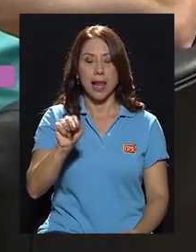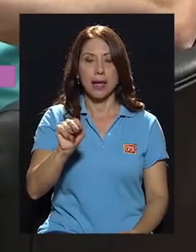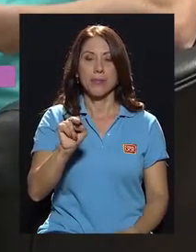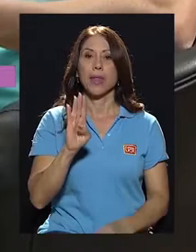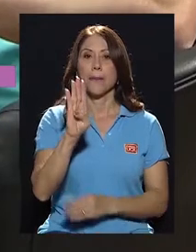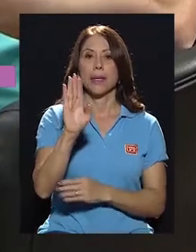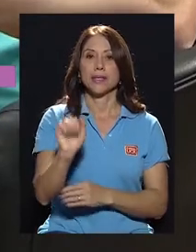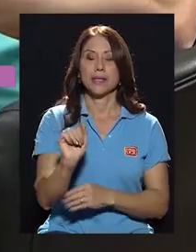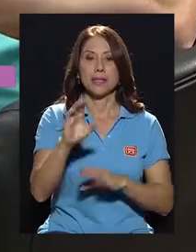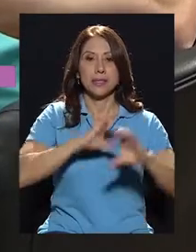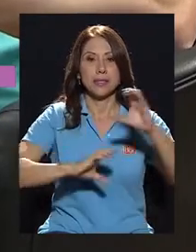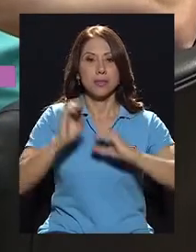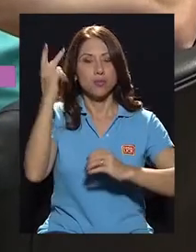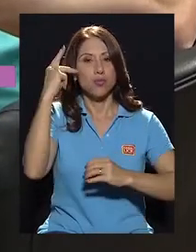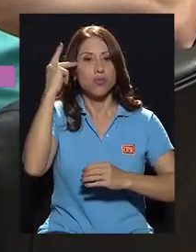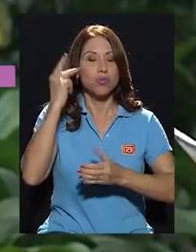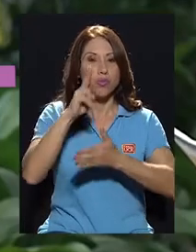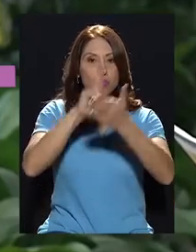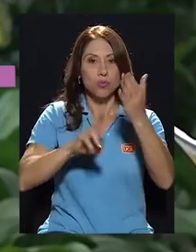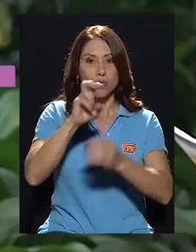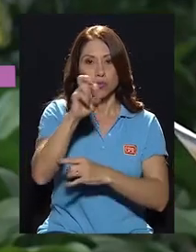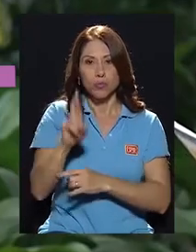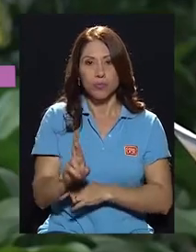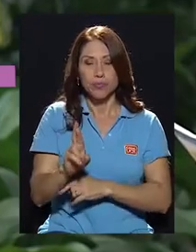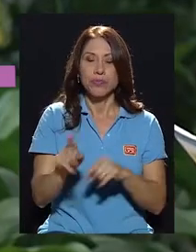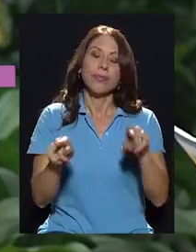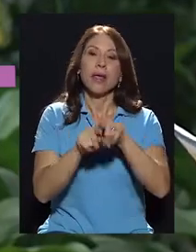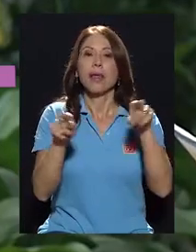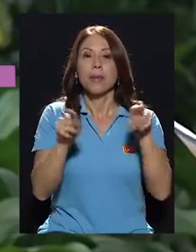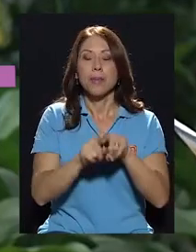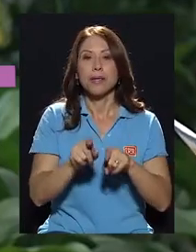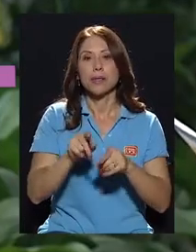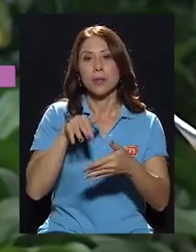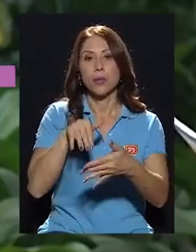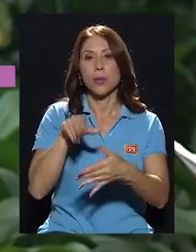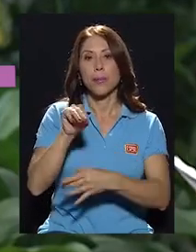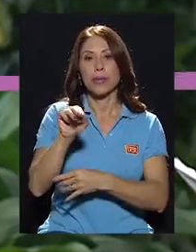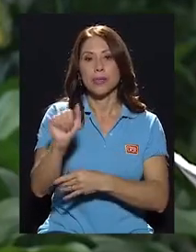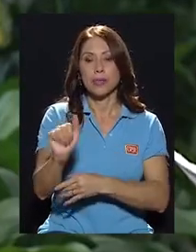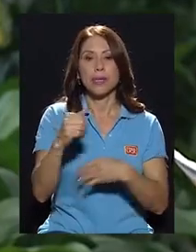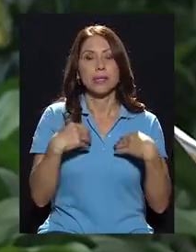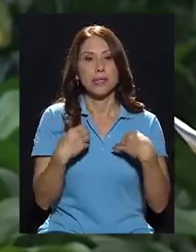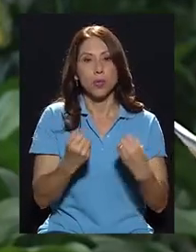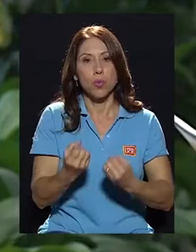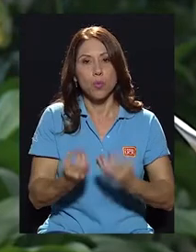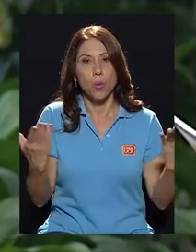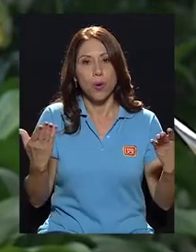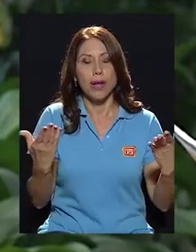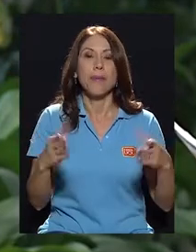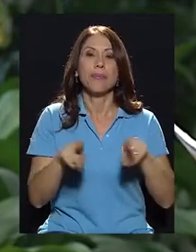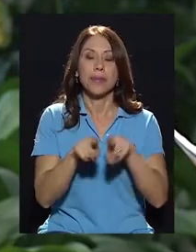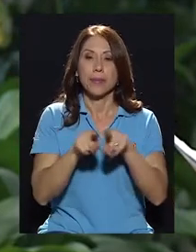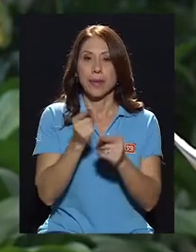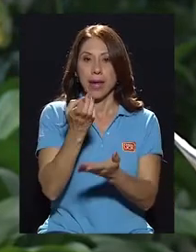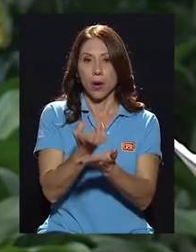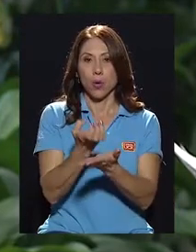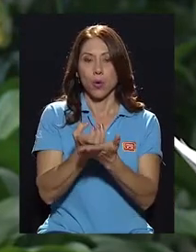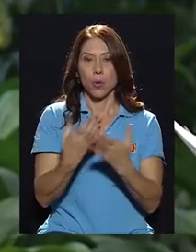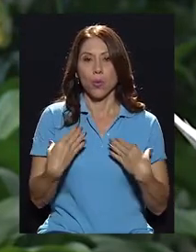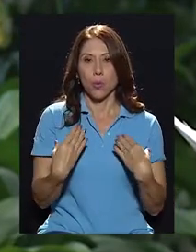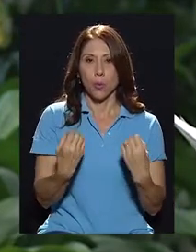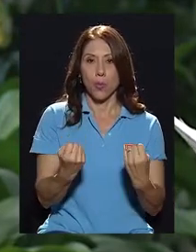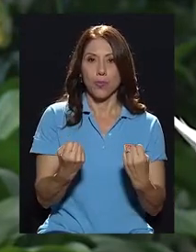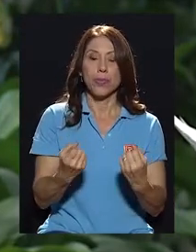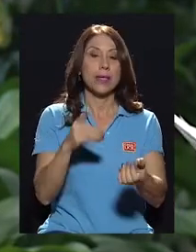Ciencias Políticas de la Universidad de Costa Rica. Además de eso, tiene una maestría en salud pública y en economía de la salud.